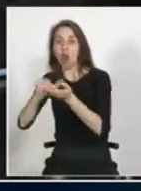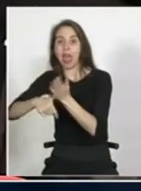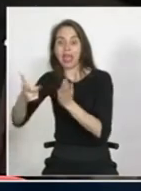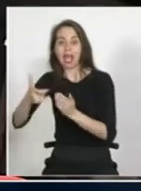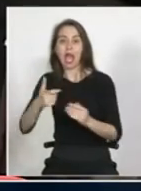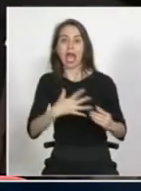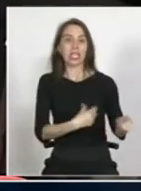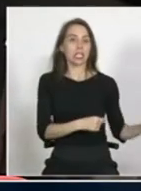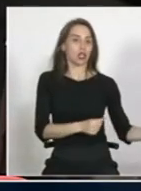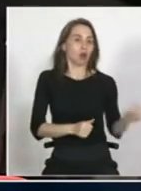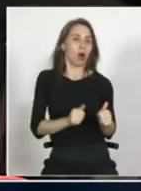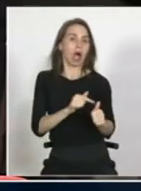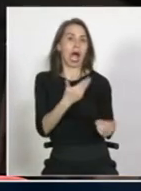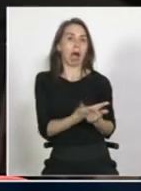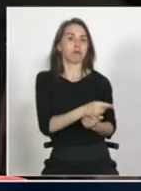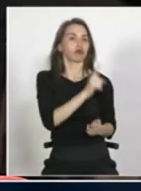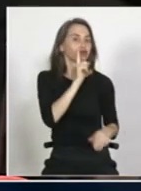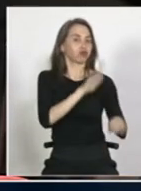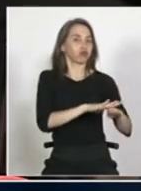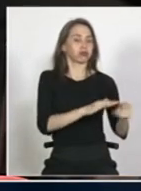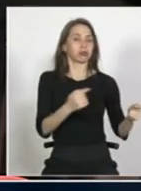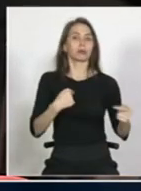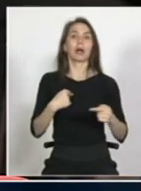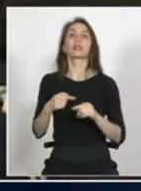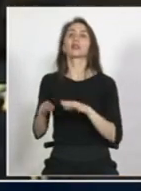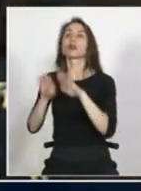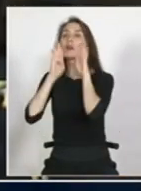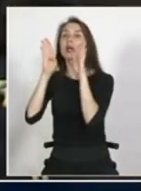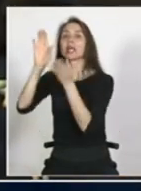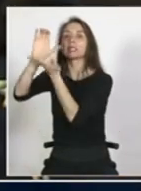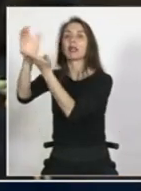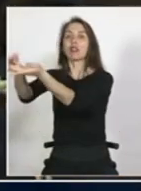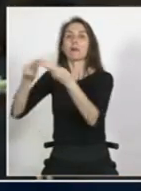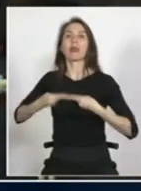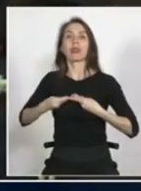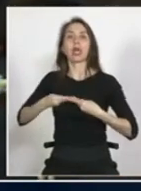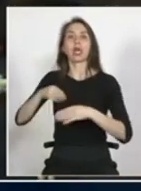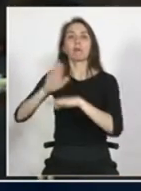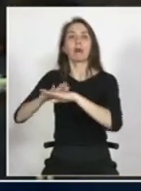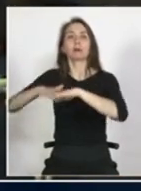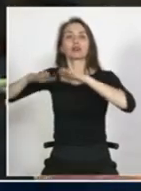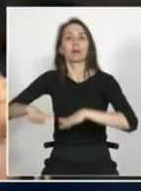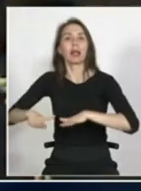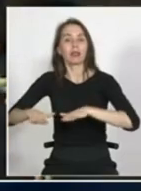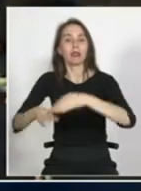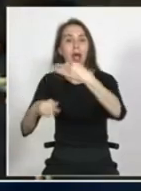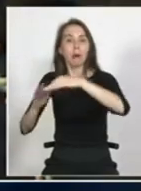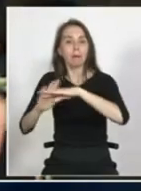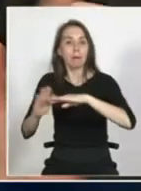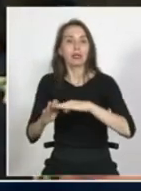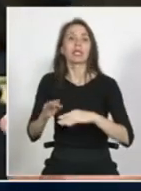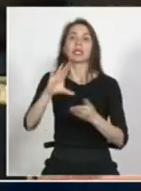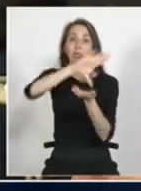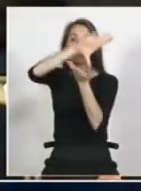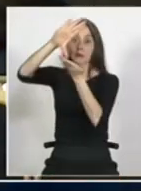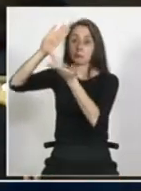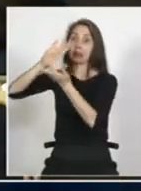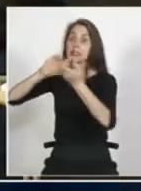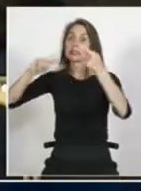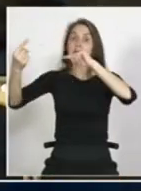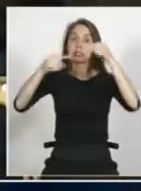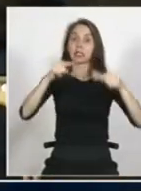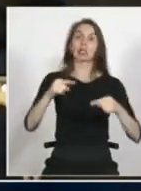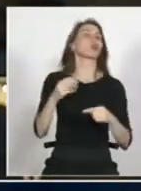a ese hijo para regularizarse ese es un debate que se da en los Estados no solo en Chile en general y por eso hay tanta reticencia a estos procesos de